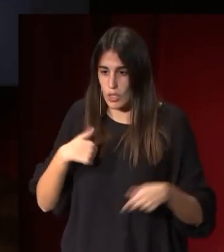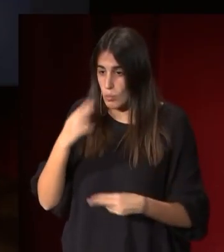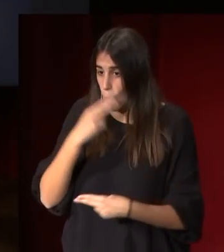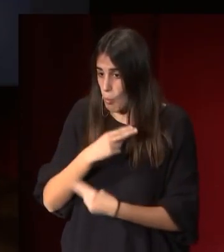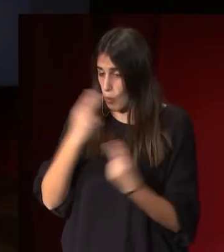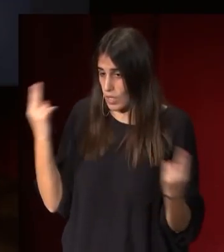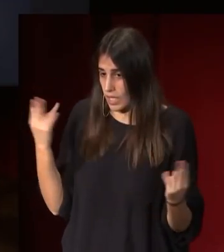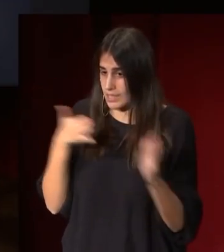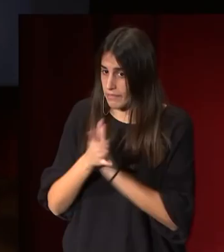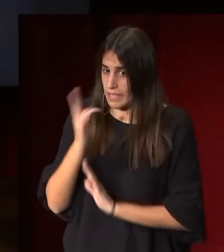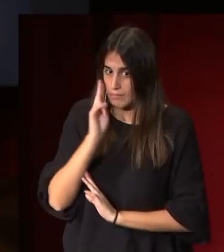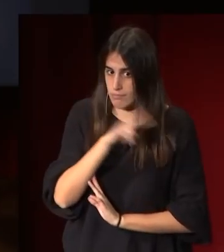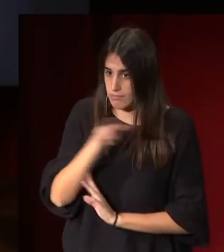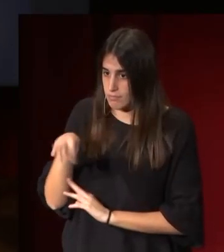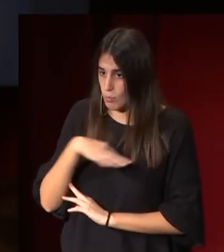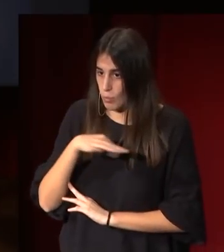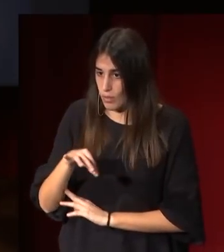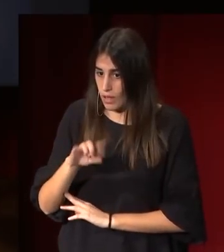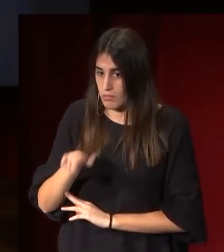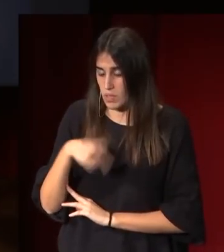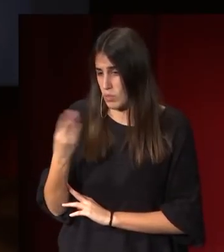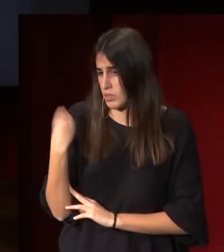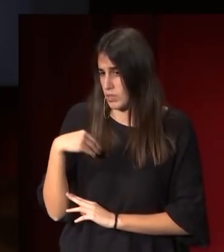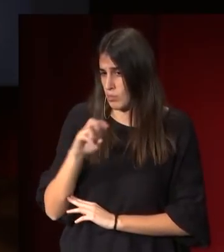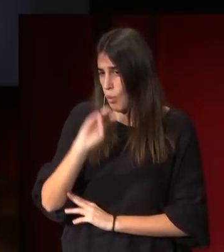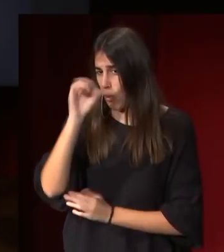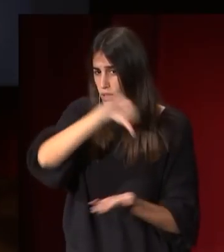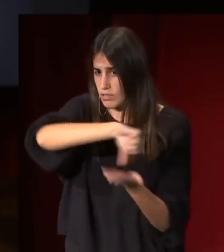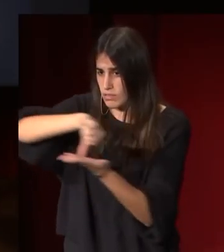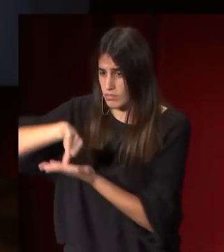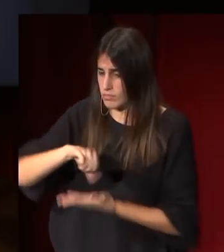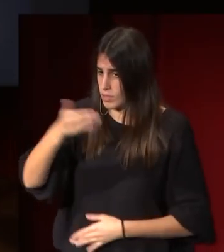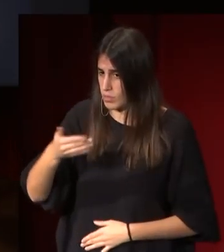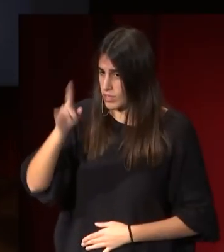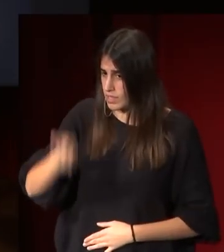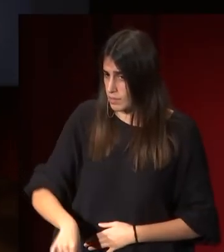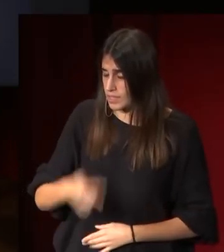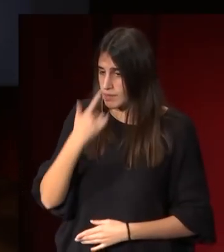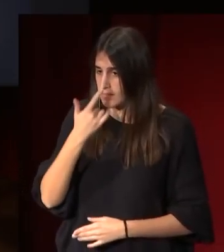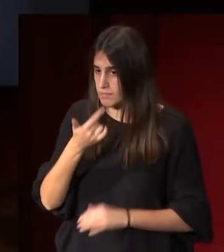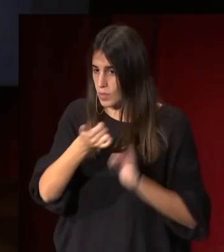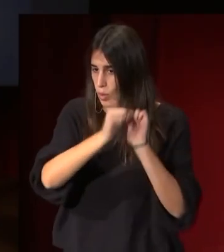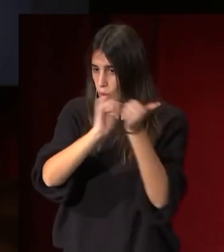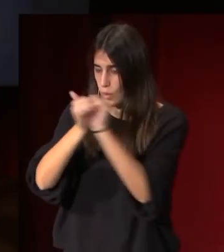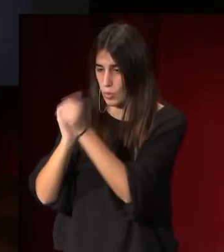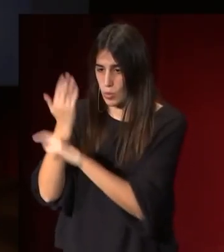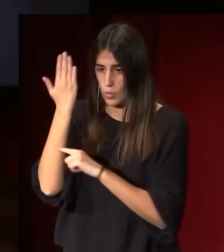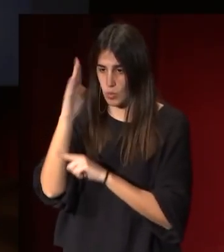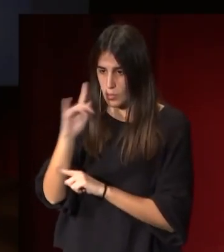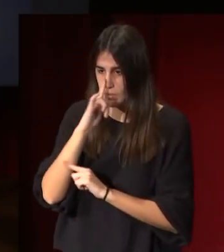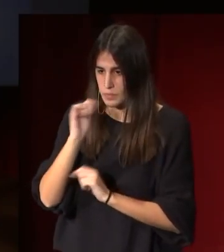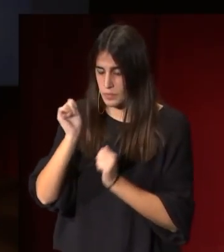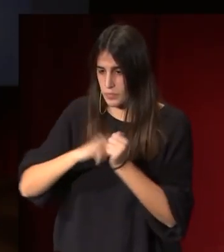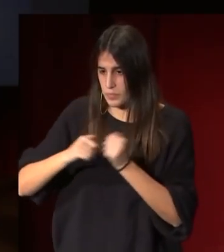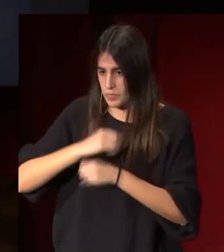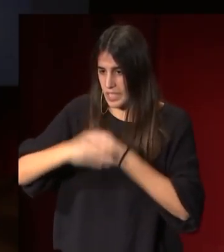que se podían visitar y luego, como en prácticamente todas las ciudades importantes, las reproducciones en Escayola que